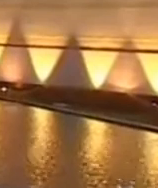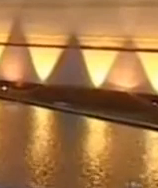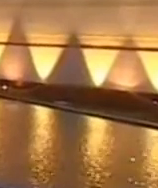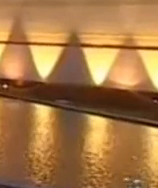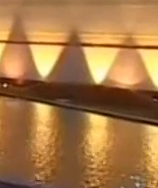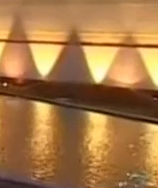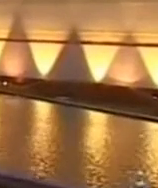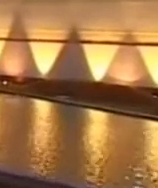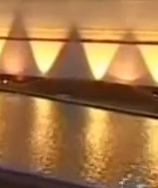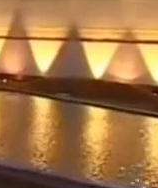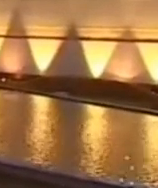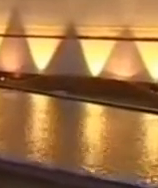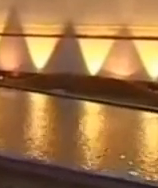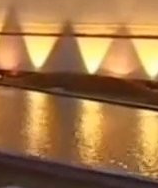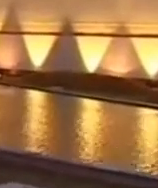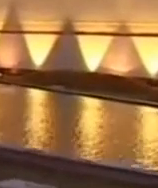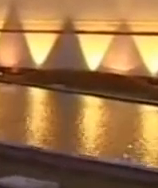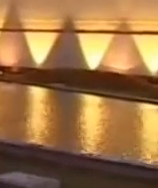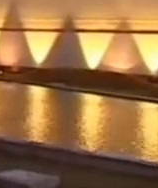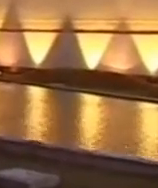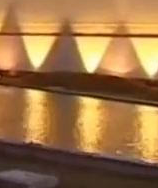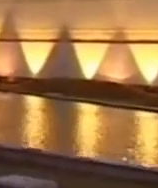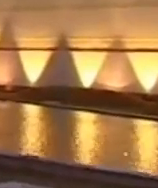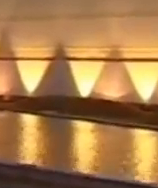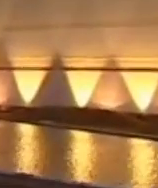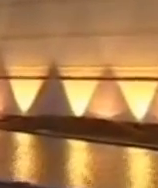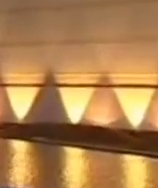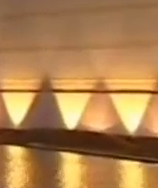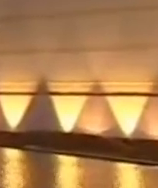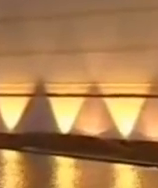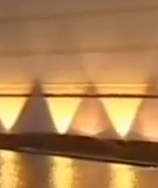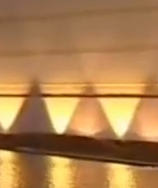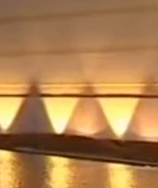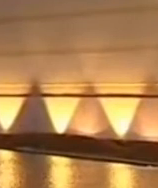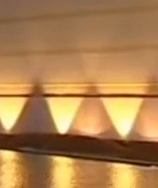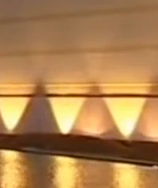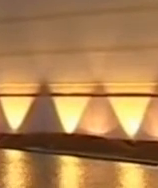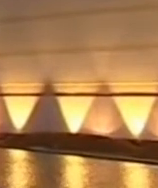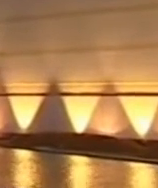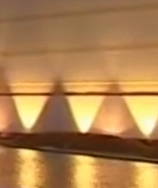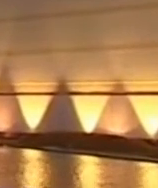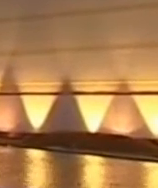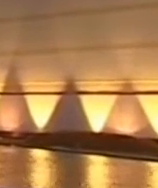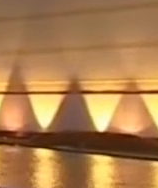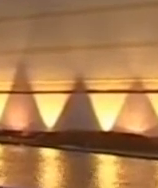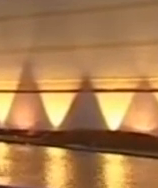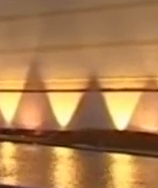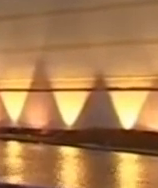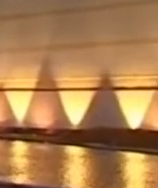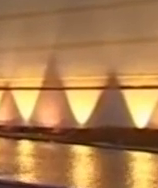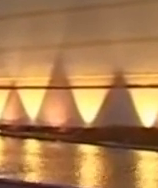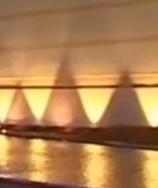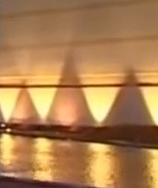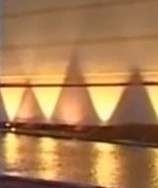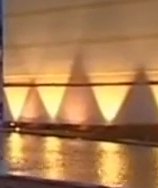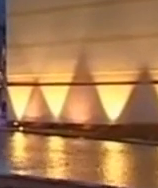1829. Desde el Museo de Malvinas y las Islas del Atlántico Sur, en el Espacio para la Memoria y Derechos